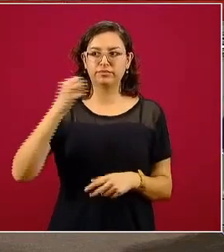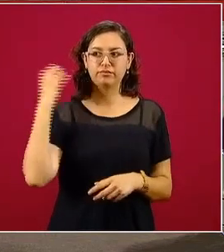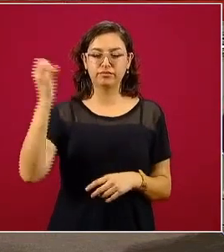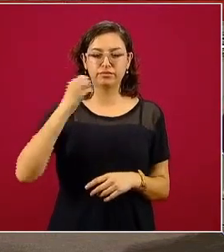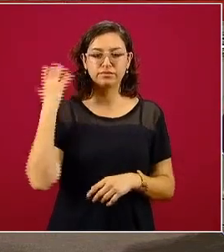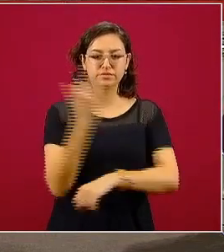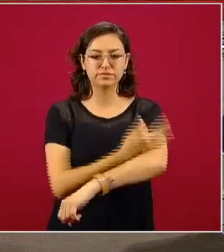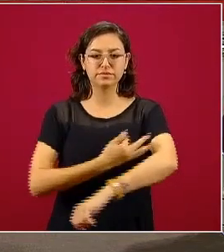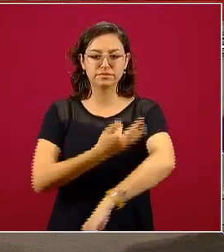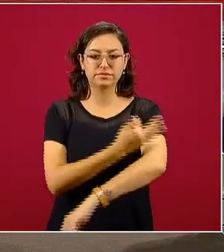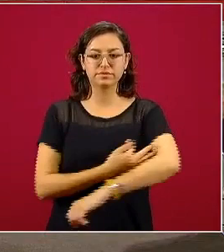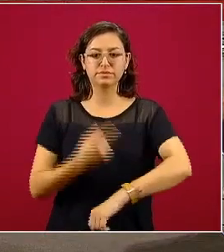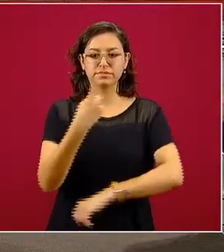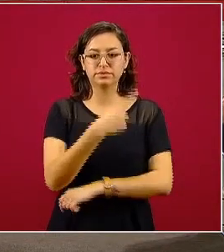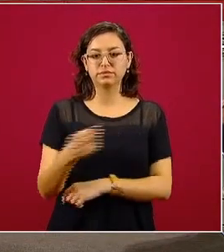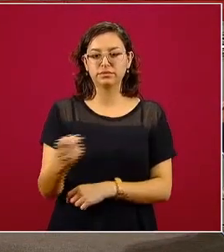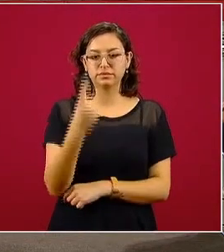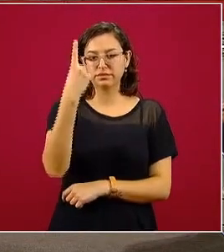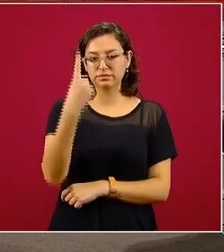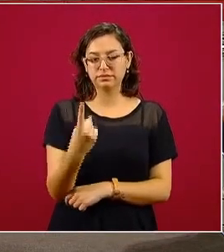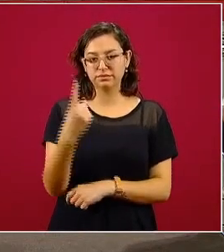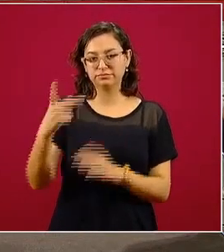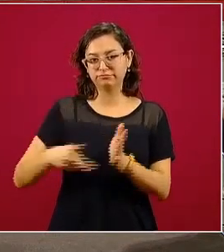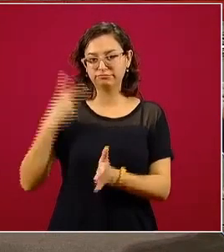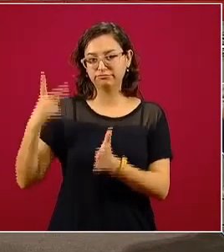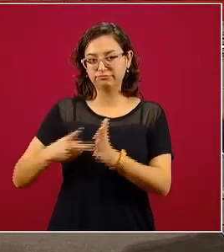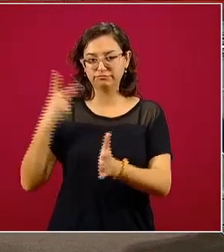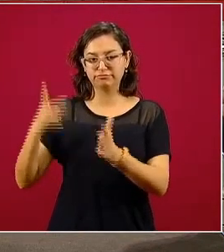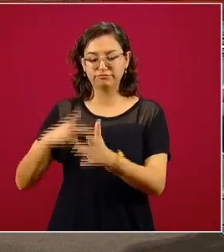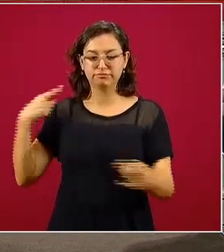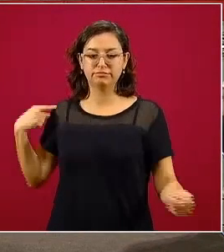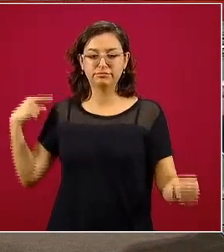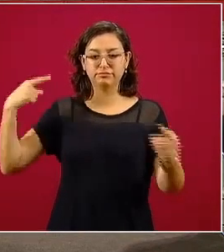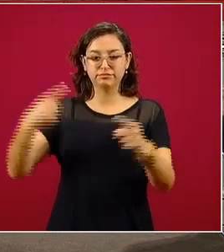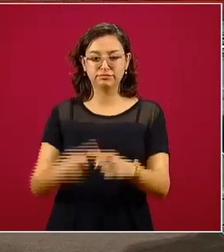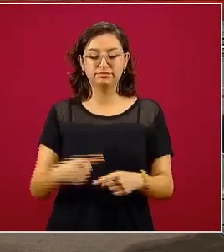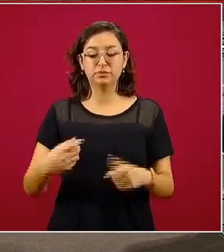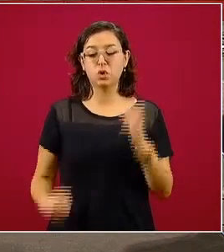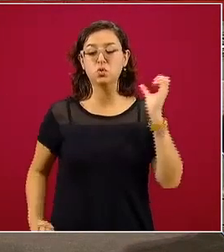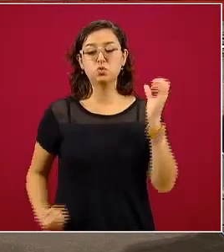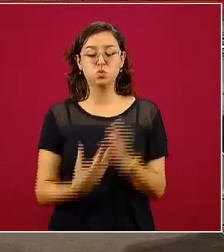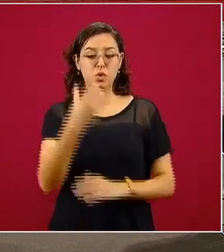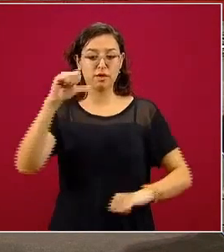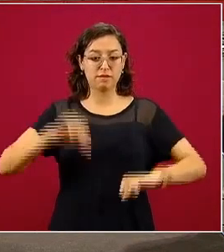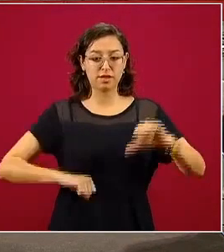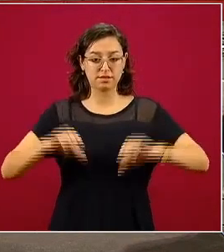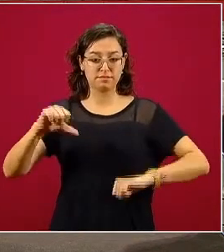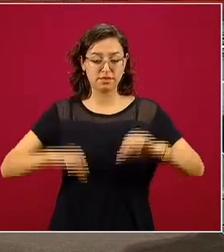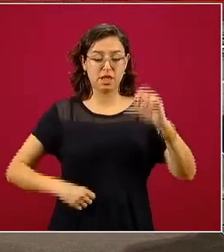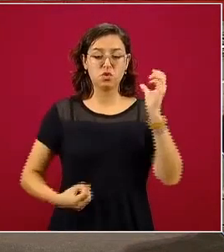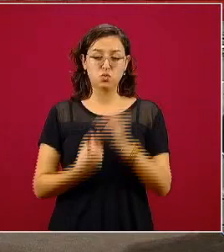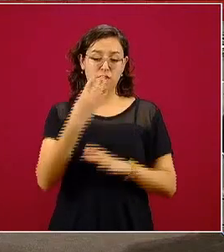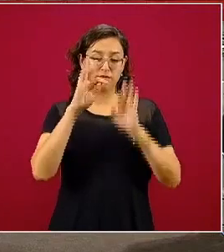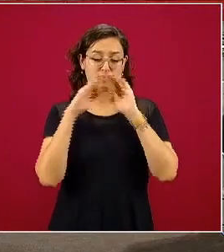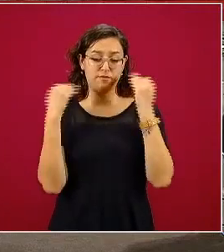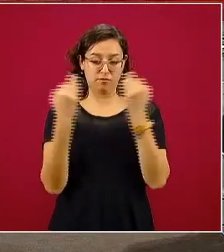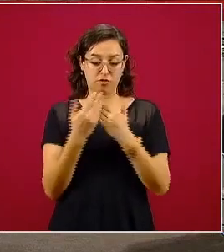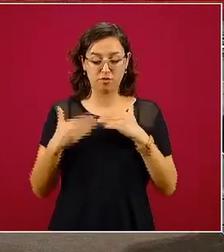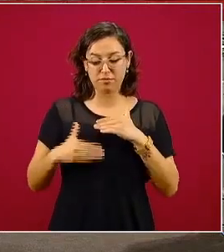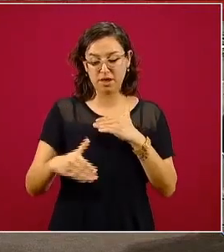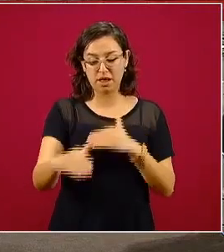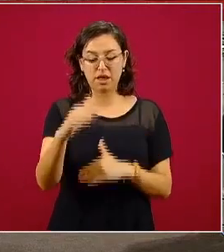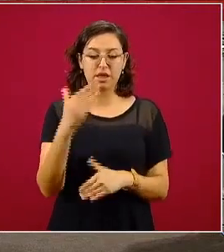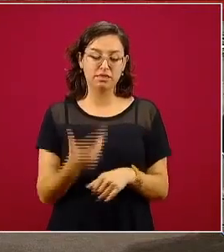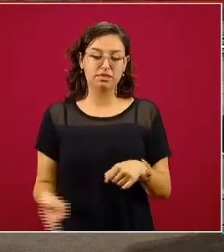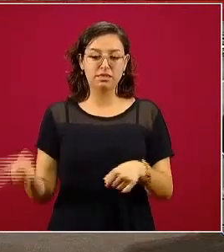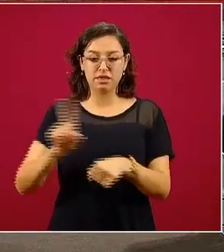vespertina 101, y en el octavo día de la nueva normalidad, en el que precisamente entra